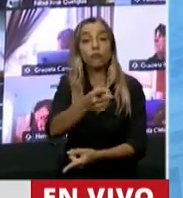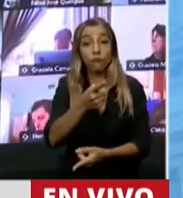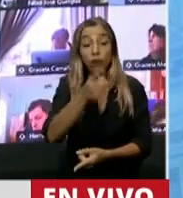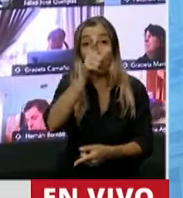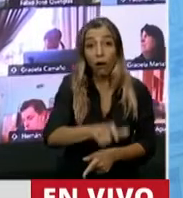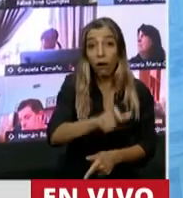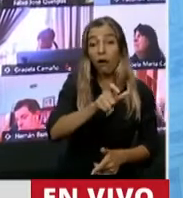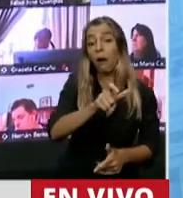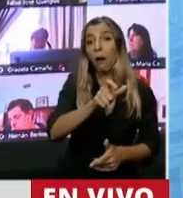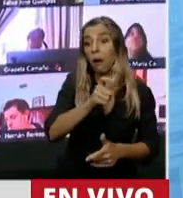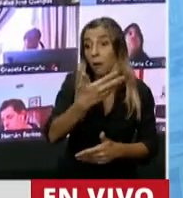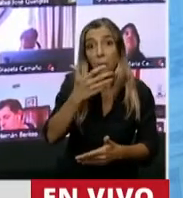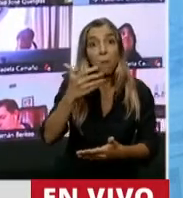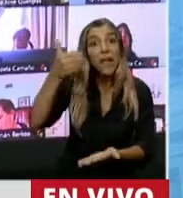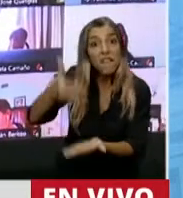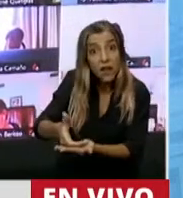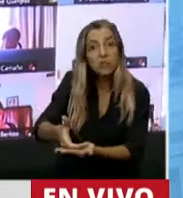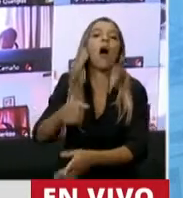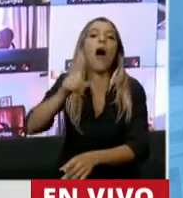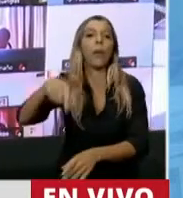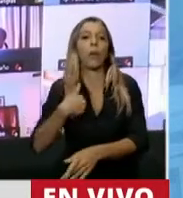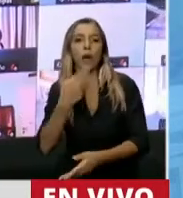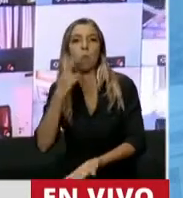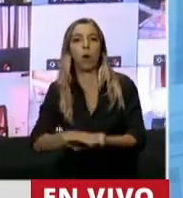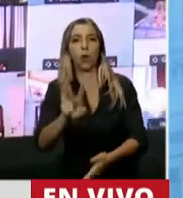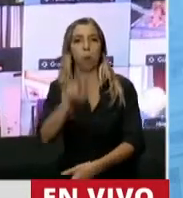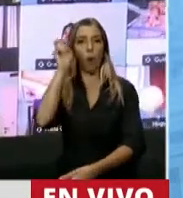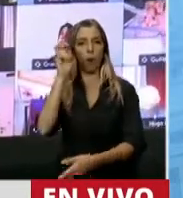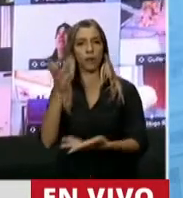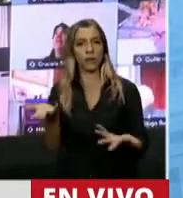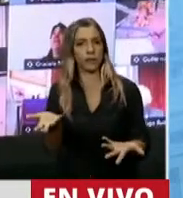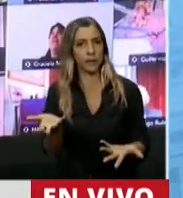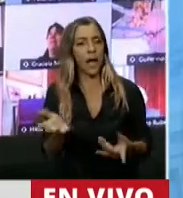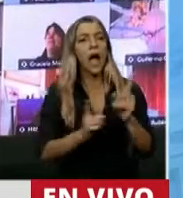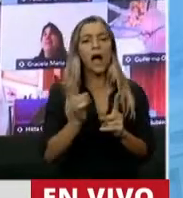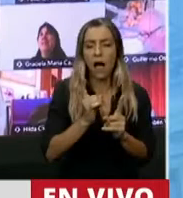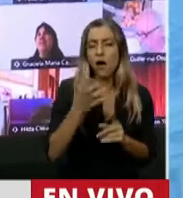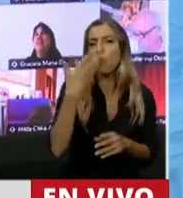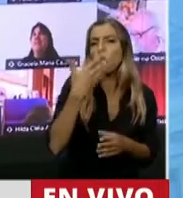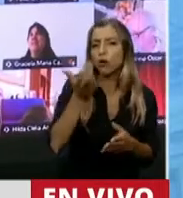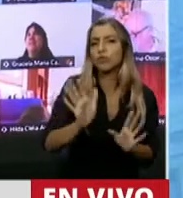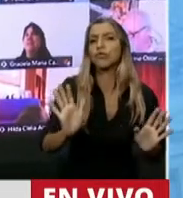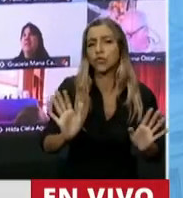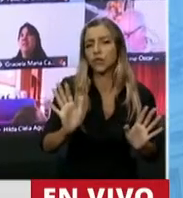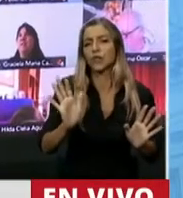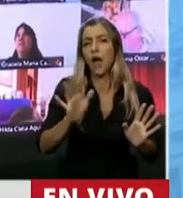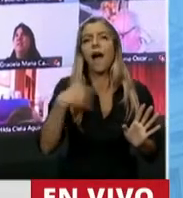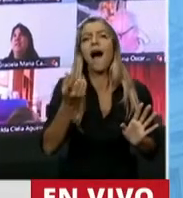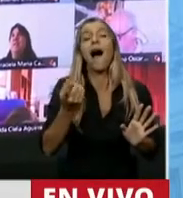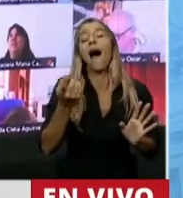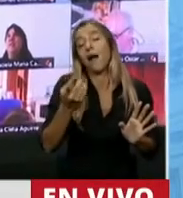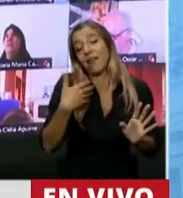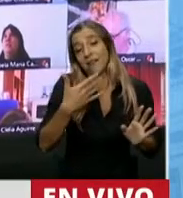independientemente de a quiénes o a quién alcance. Se dijo algo de la liquidez. Entonces, llegan muchos casos, mucha evidencia